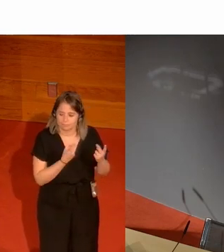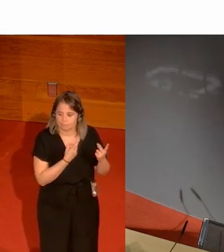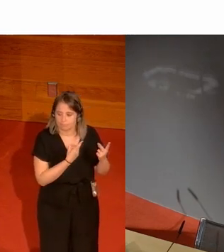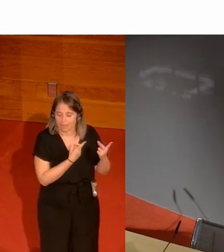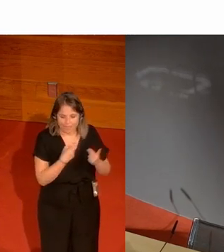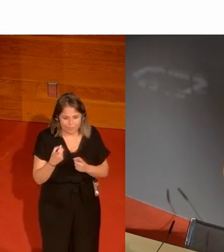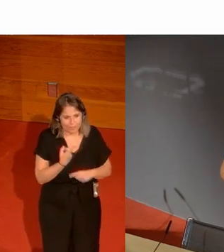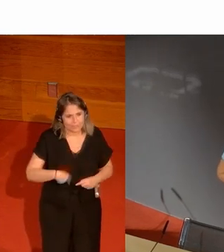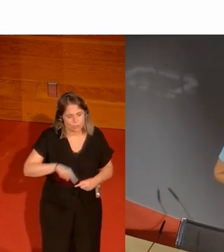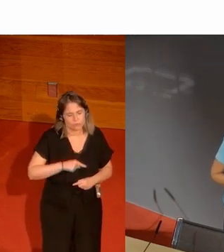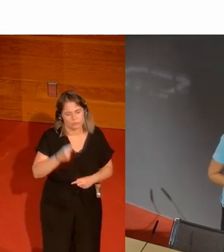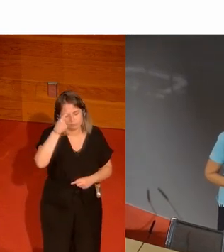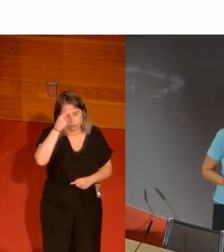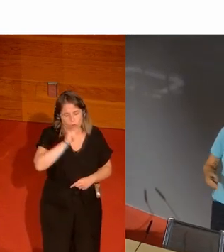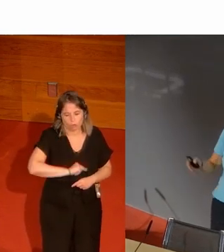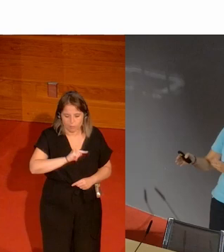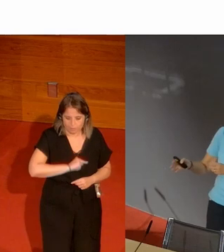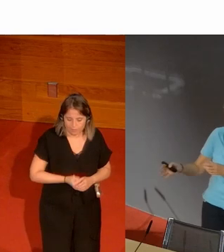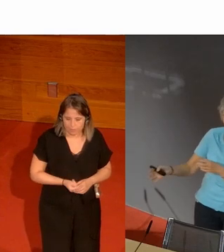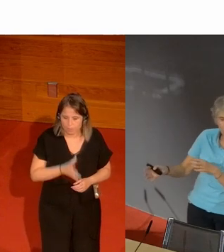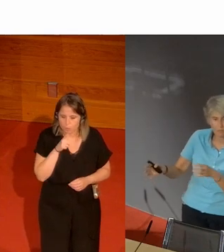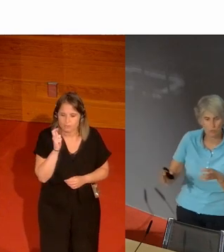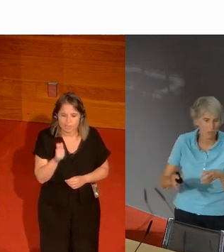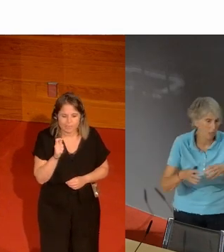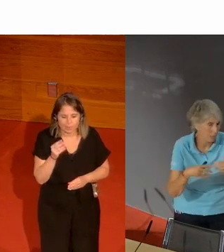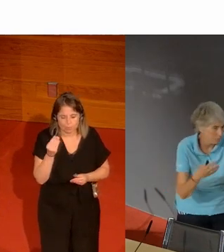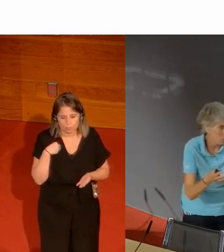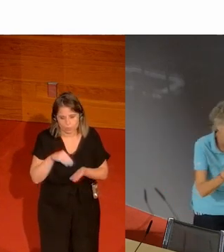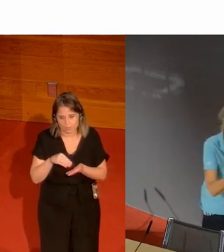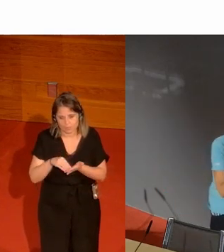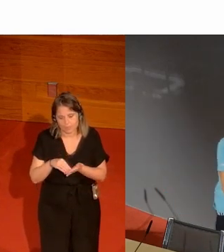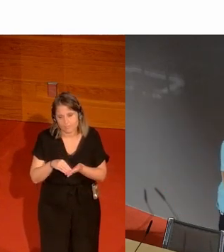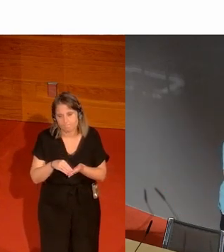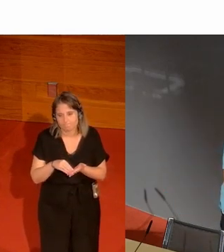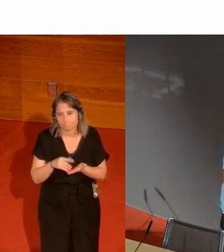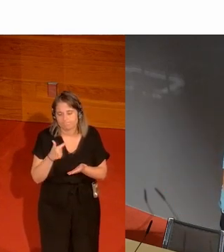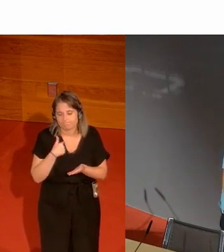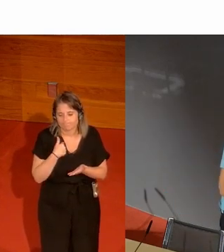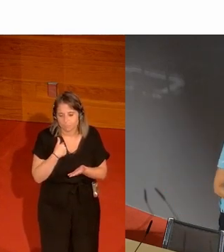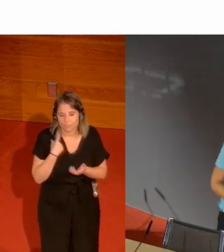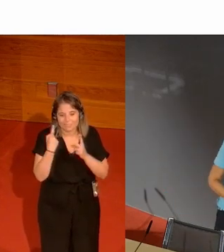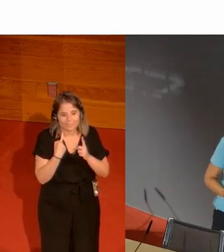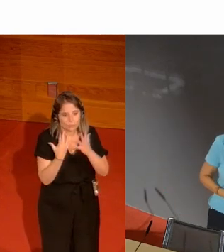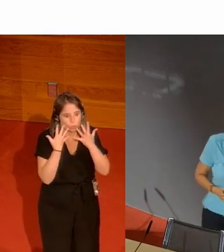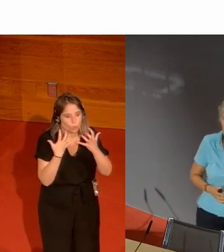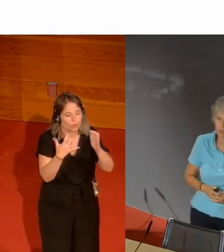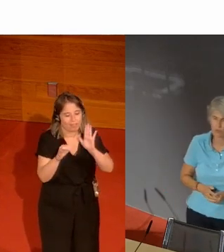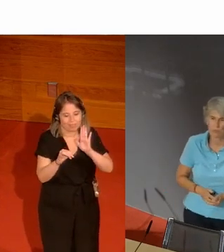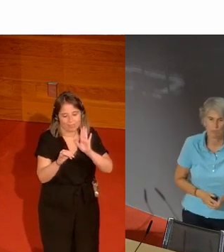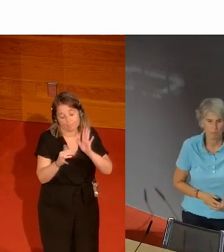que todos nos concienciemos en este tipo de cosas porque yo muchas veces lo que hago es llevar esto al término a la cercanía de